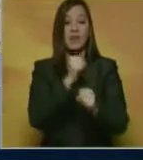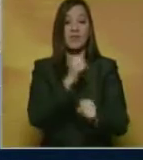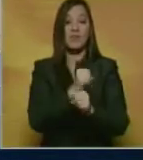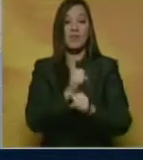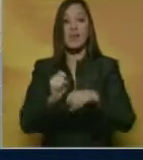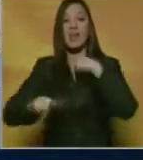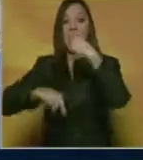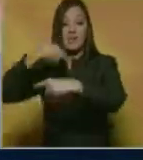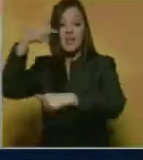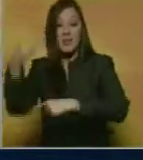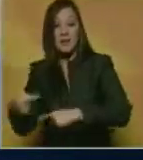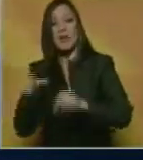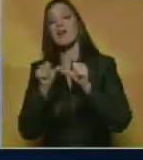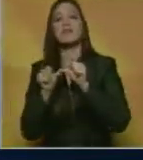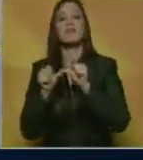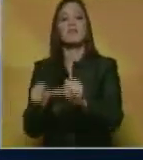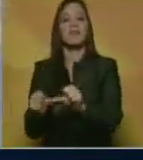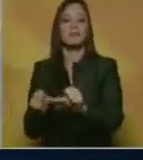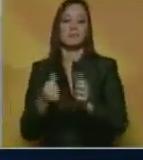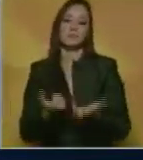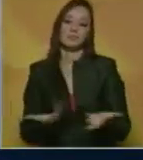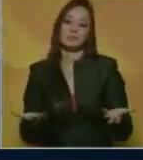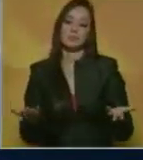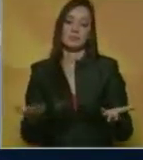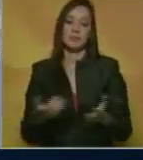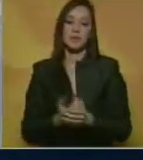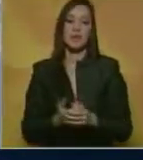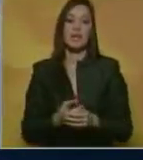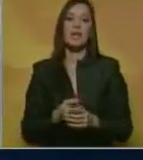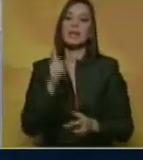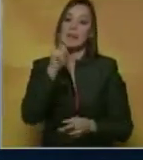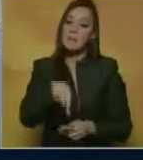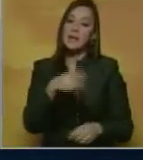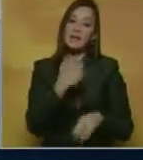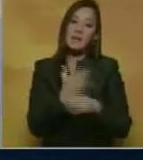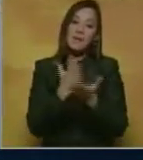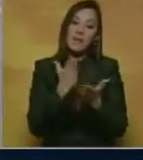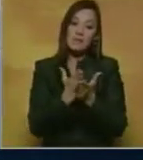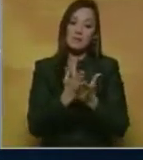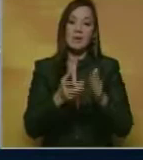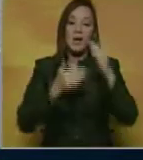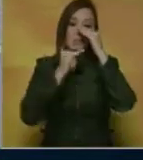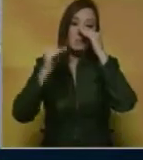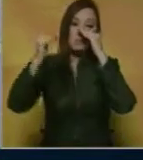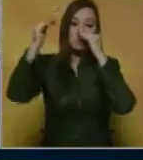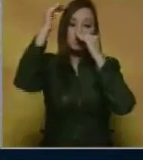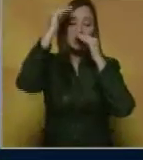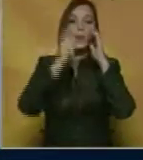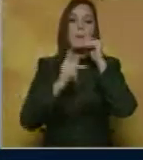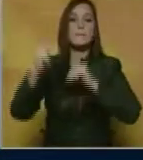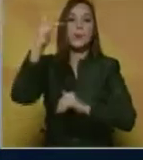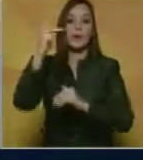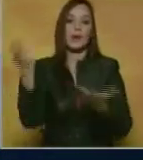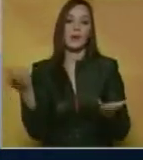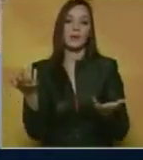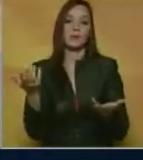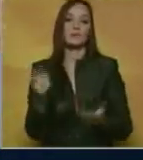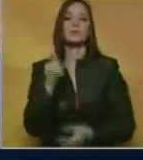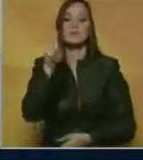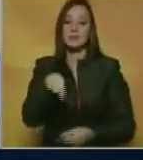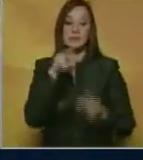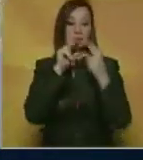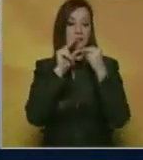formación? Precisamente nuestros estudiantes. Velásquez informó que tienen un déficit presupuestario sobre la providencia estudiantil relacionada al comedor y